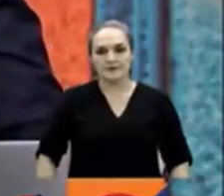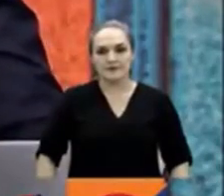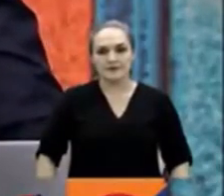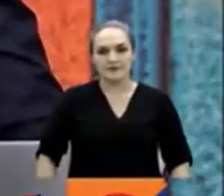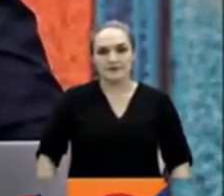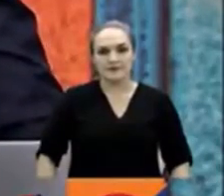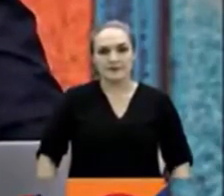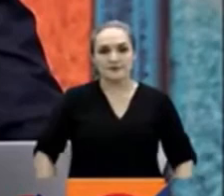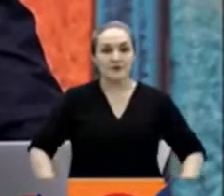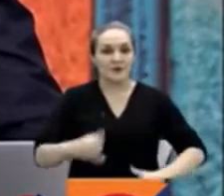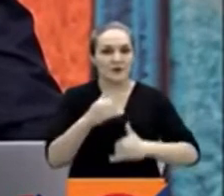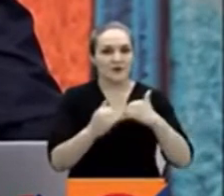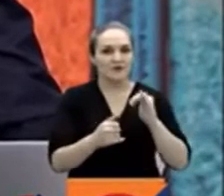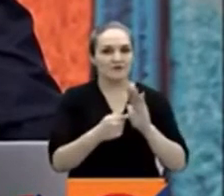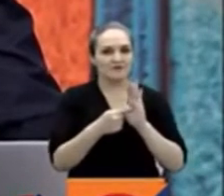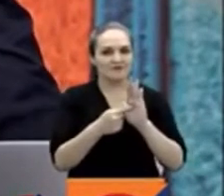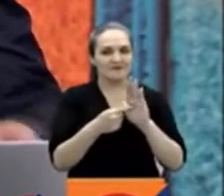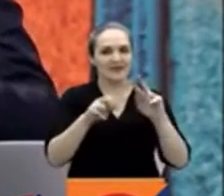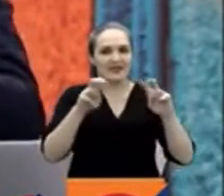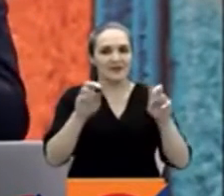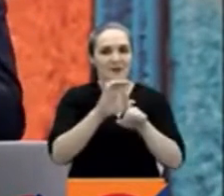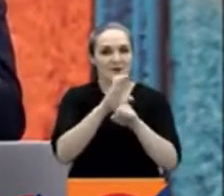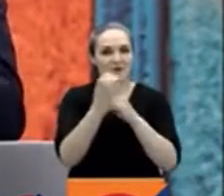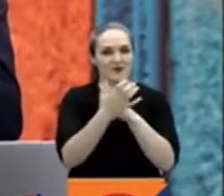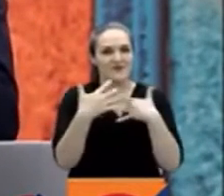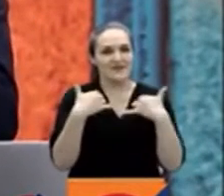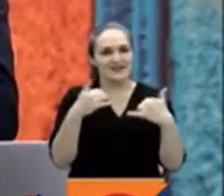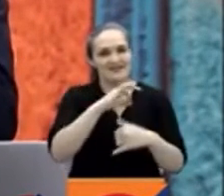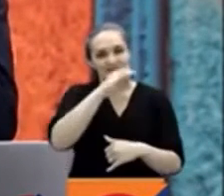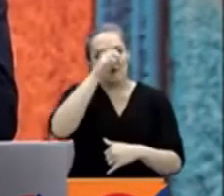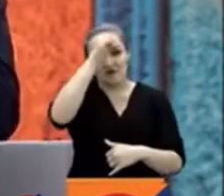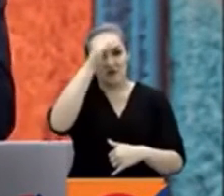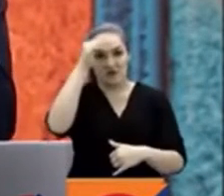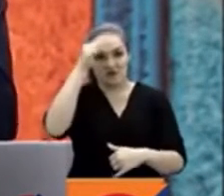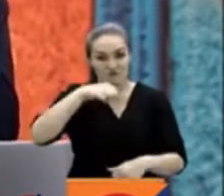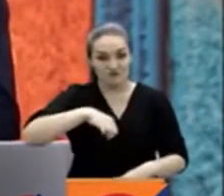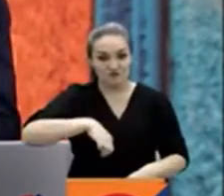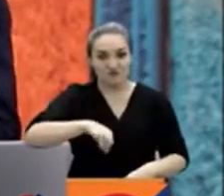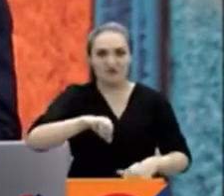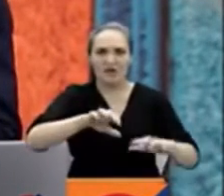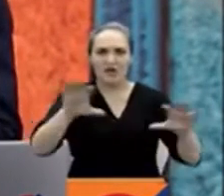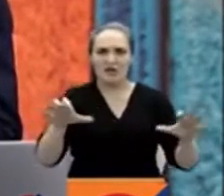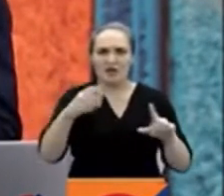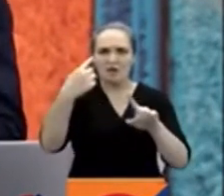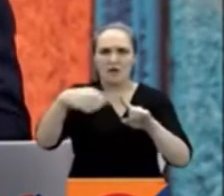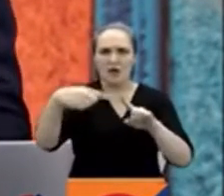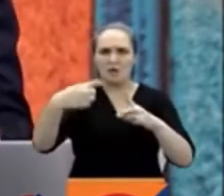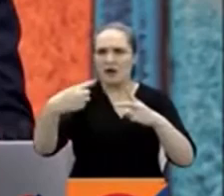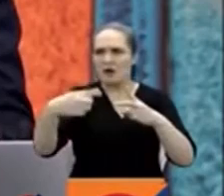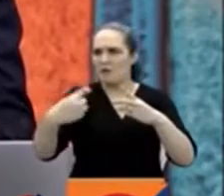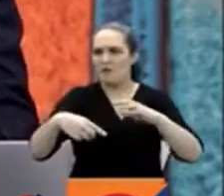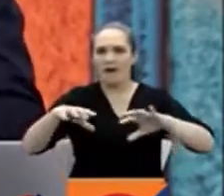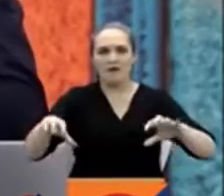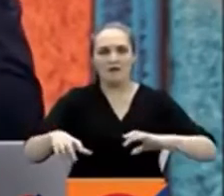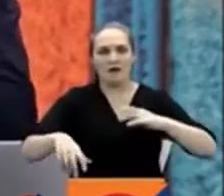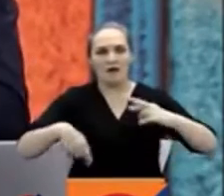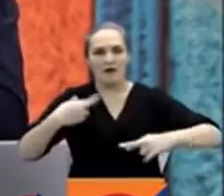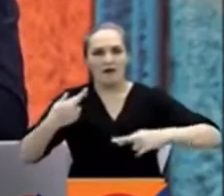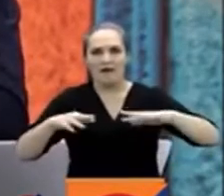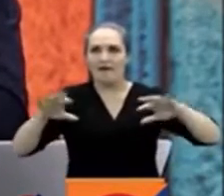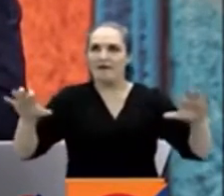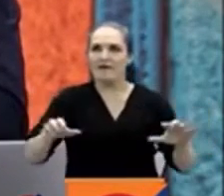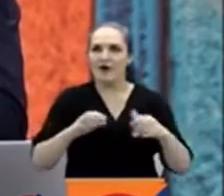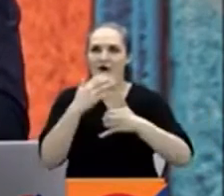Y con esta agenda cultural nos despedimos, que tengan un feliz fin de semana, porque este fin de semana además habrá variedad de actividades recreativas en el país.